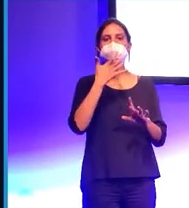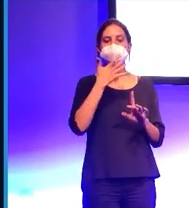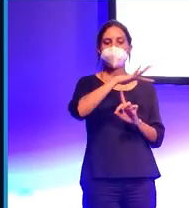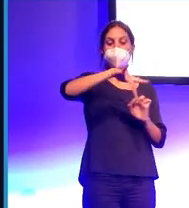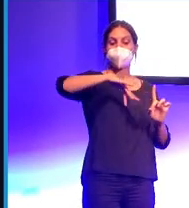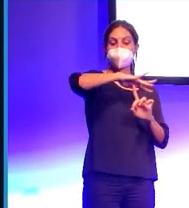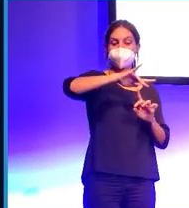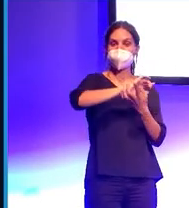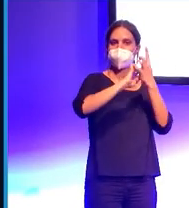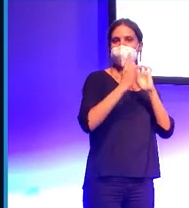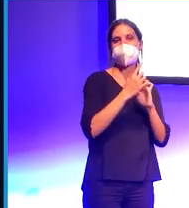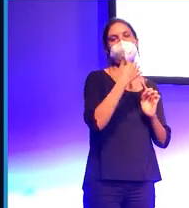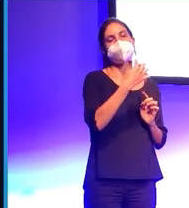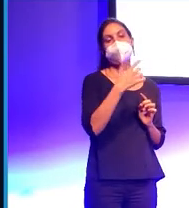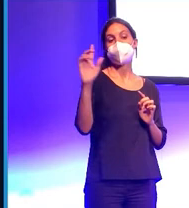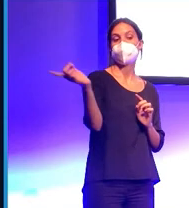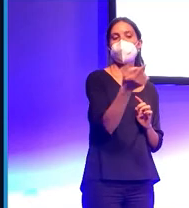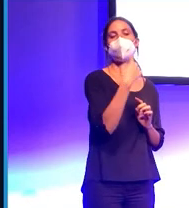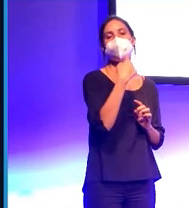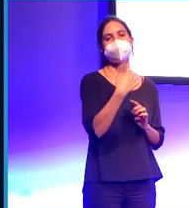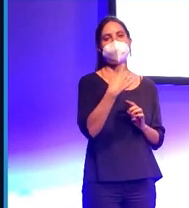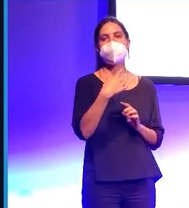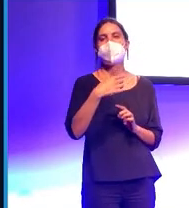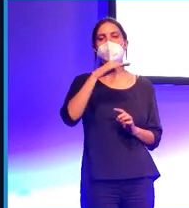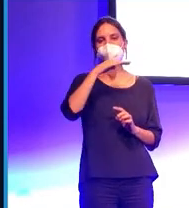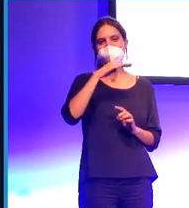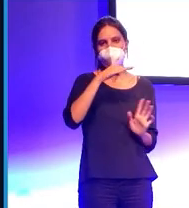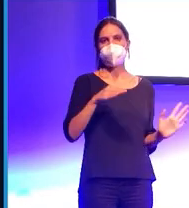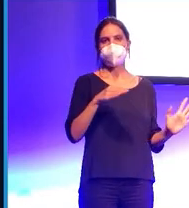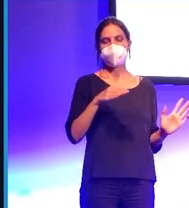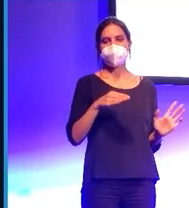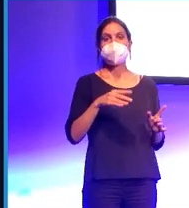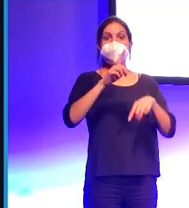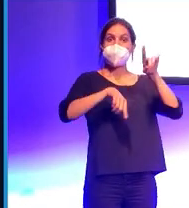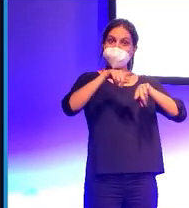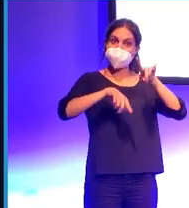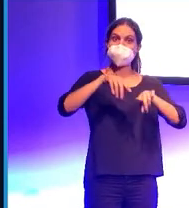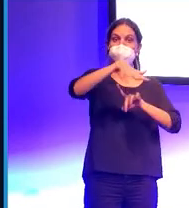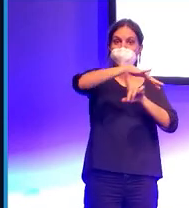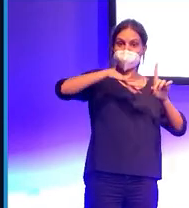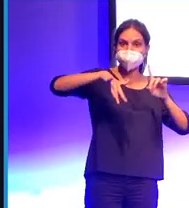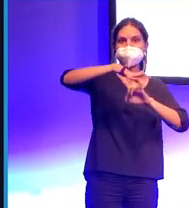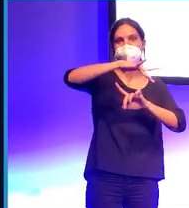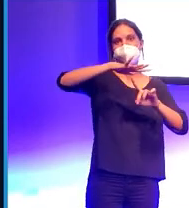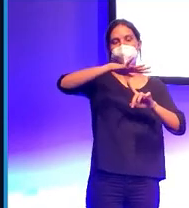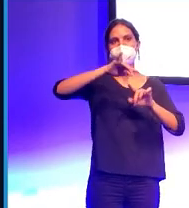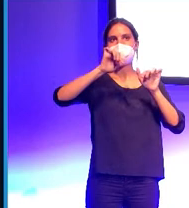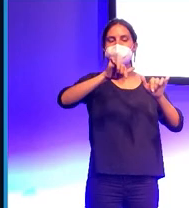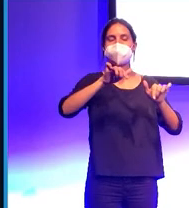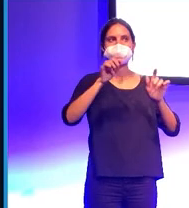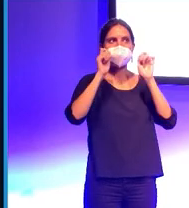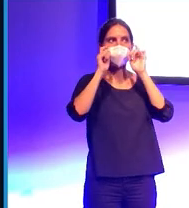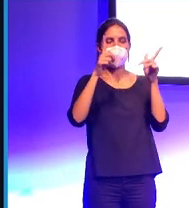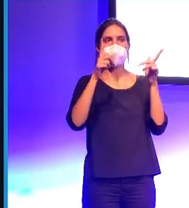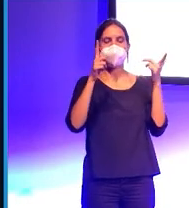esta cara está expresando enfado. Y así crearon todas estas ilusiones de la misma cara en diferentes contextos y se dieron cuenta hasta qué punto la